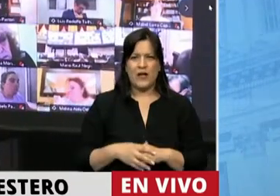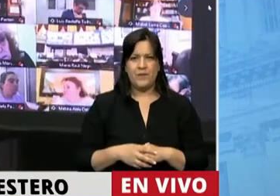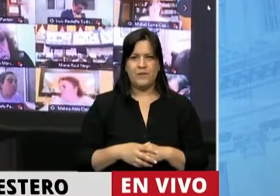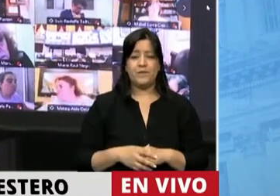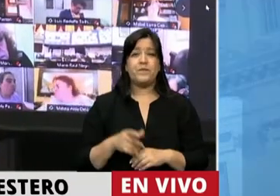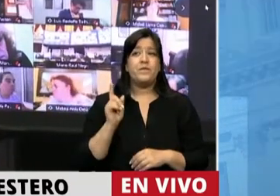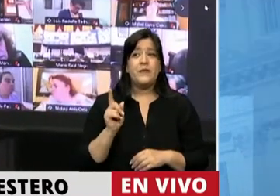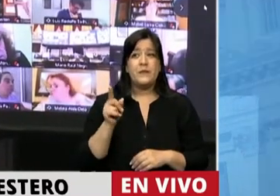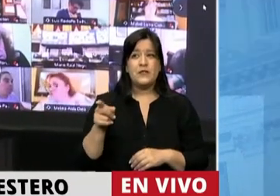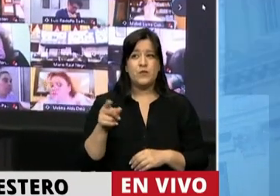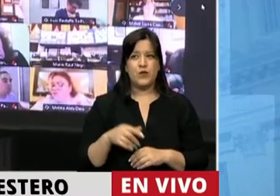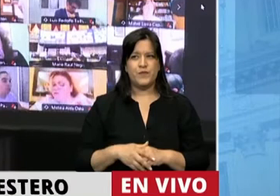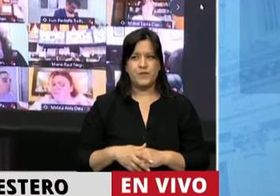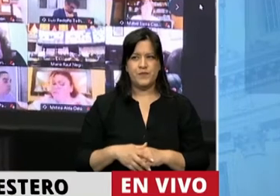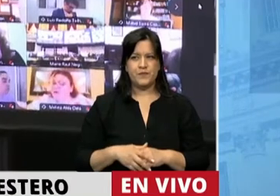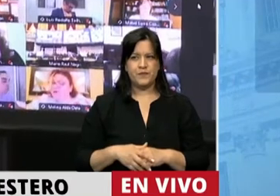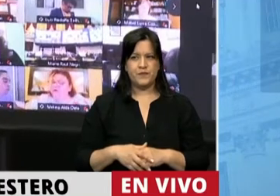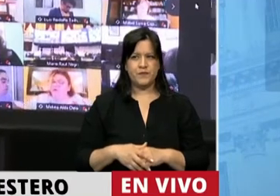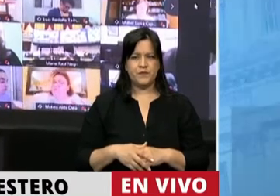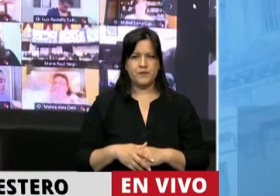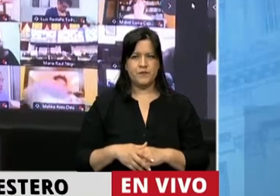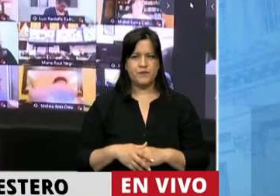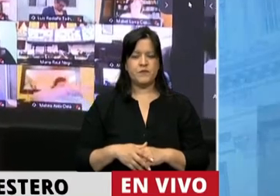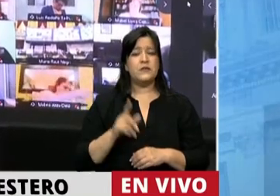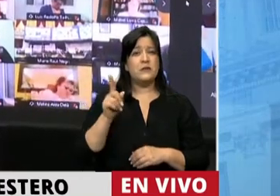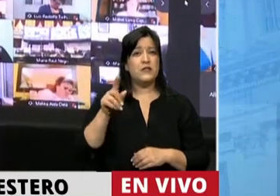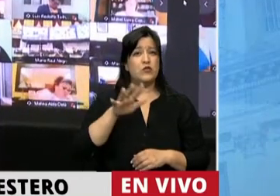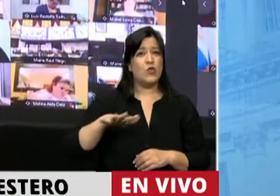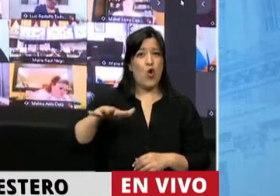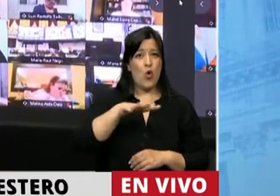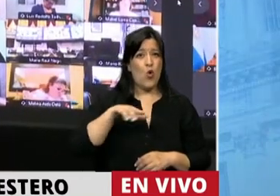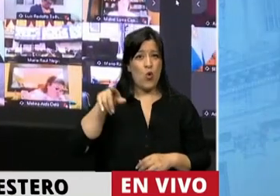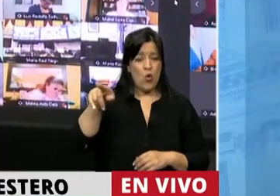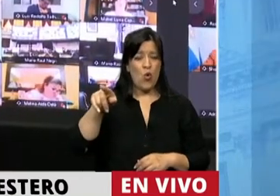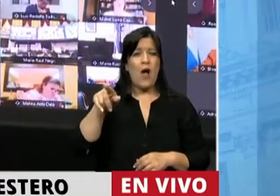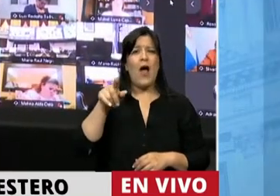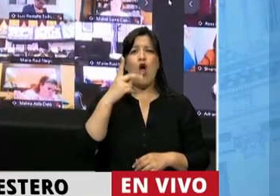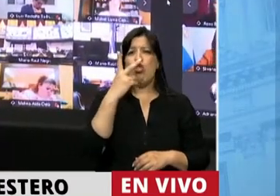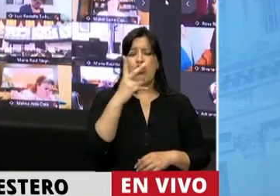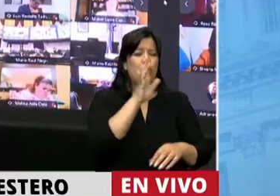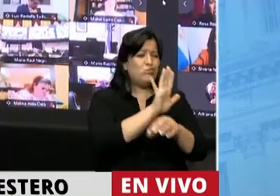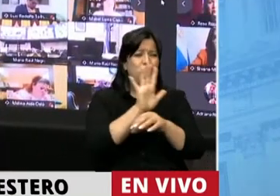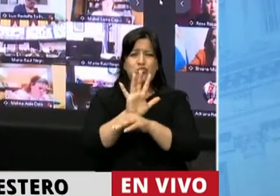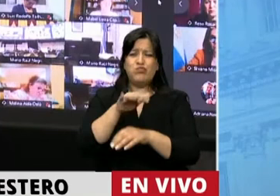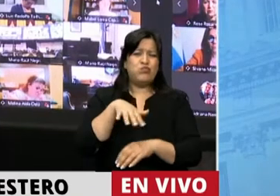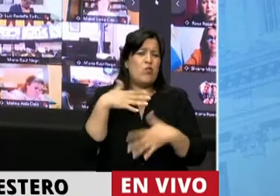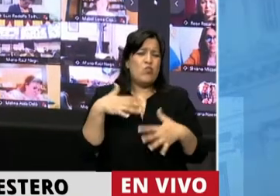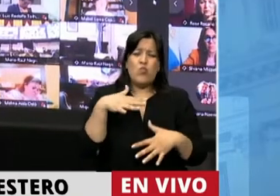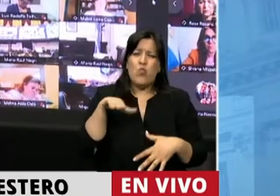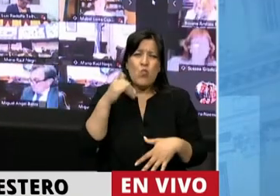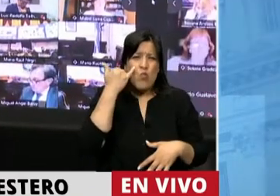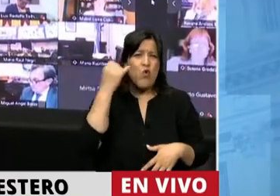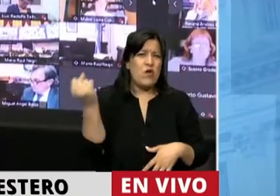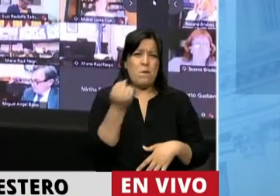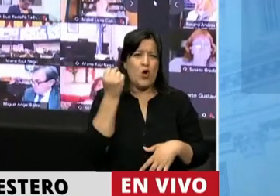ese lugar existían dos símbolos más que importantes, más que trascendentes. Los dos